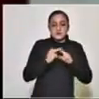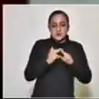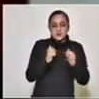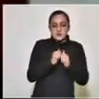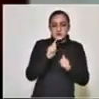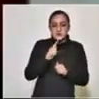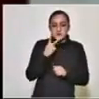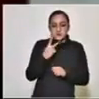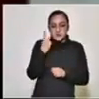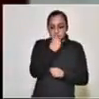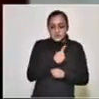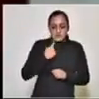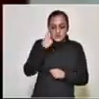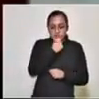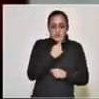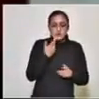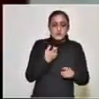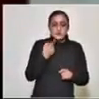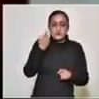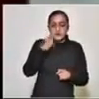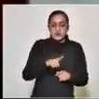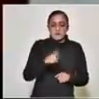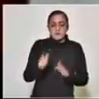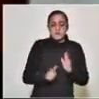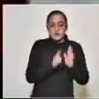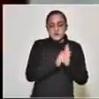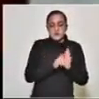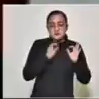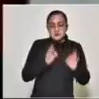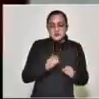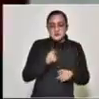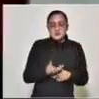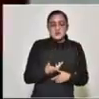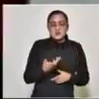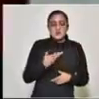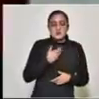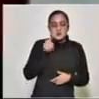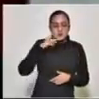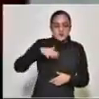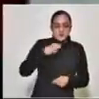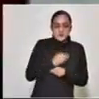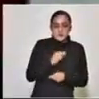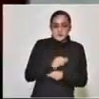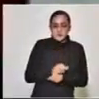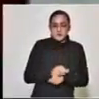72 horas que nos marcan los protocolos internacionales y seguimos en coordinación con las autoridades municipales.